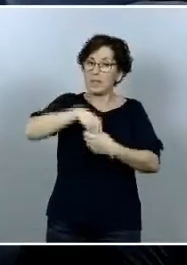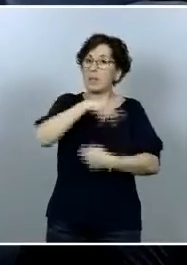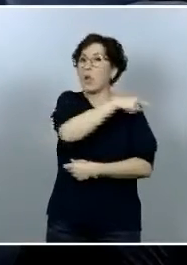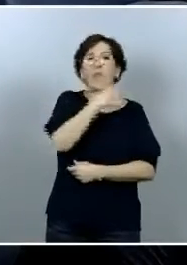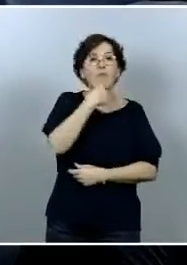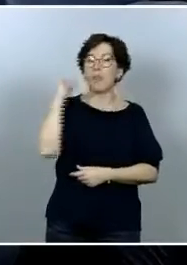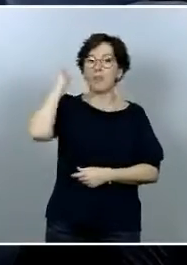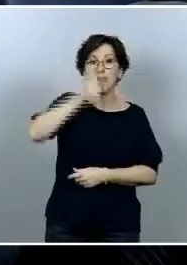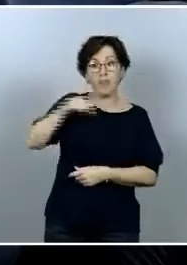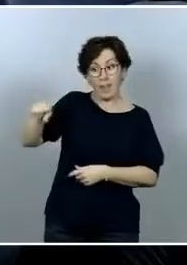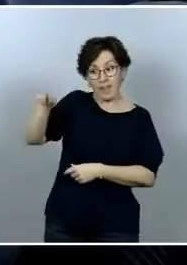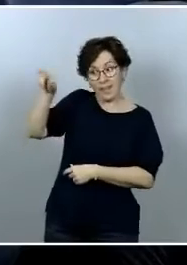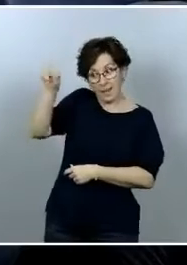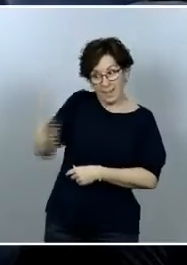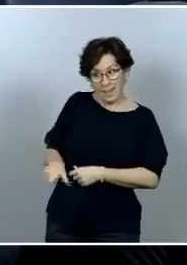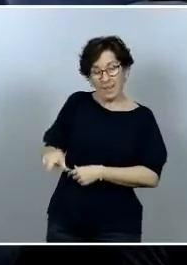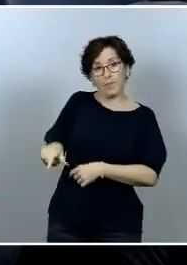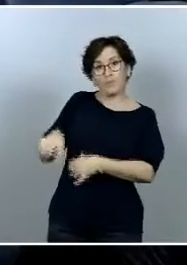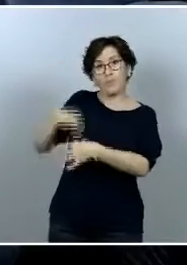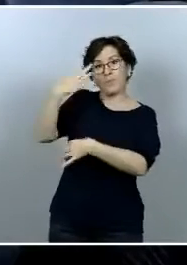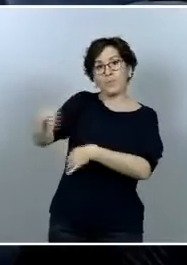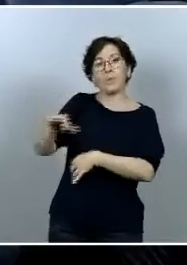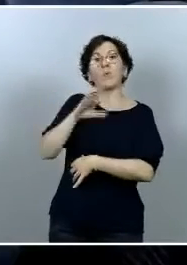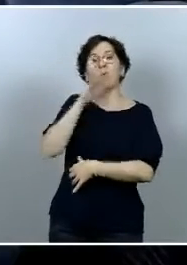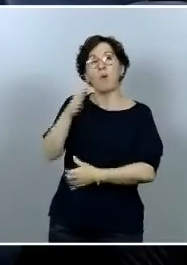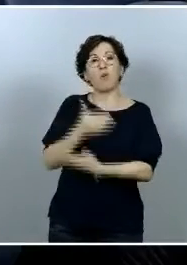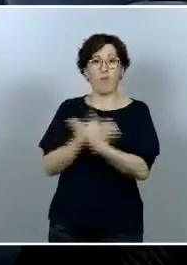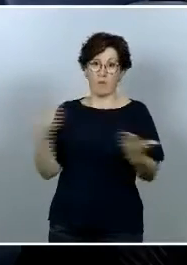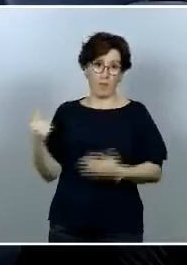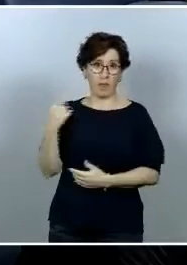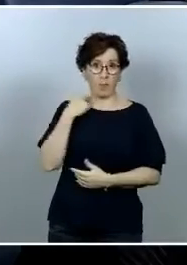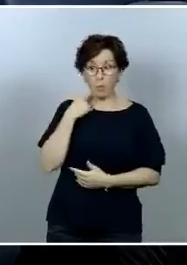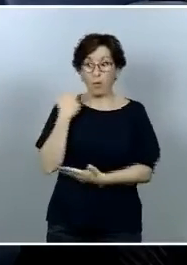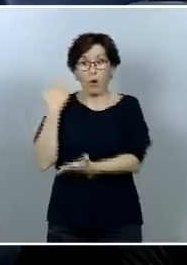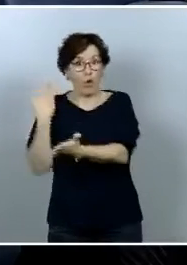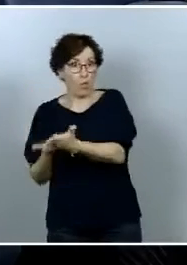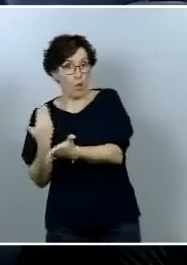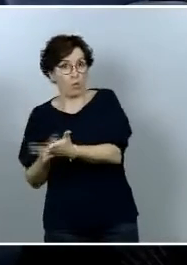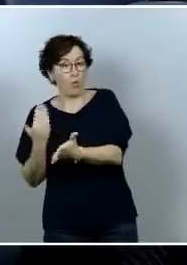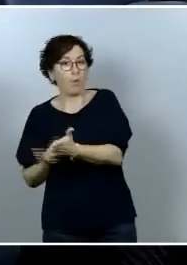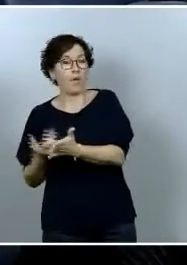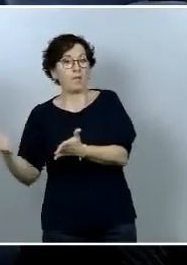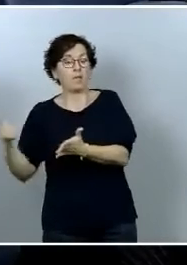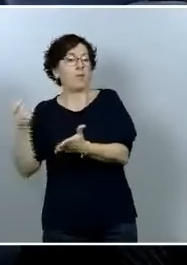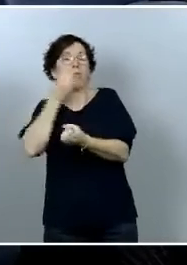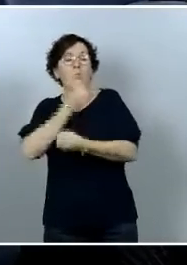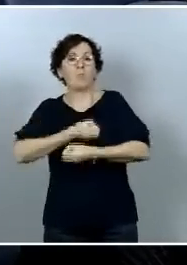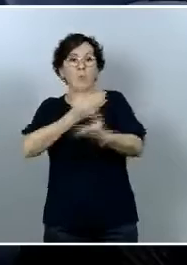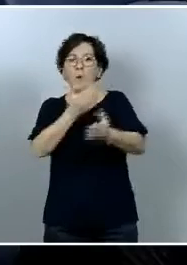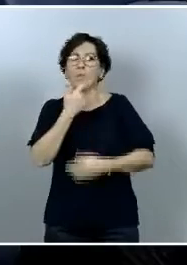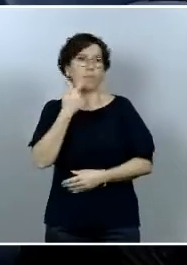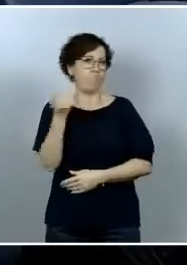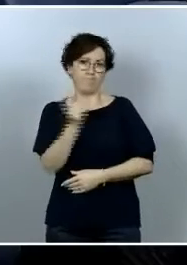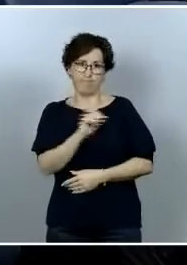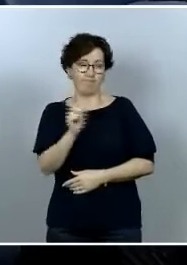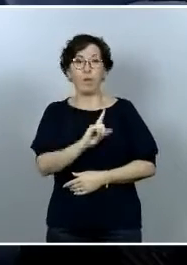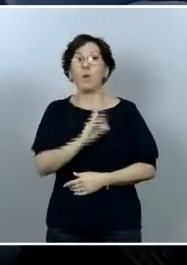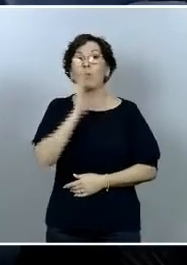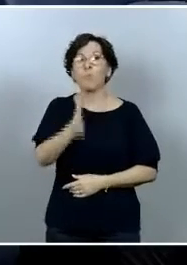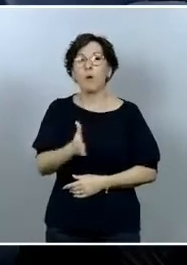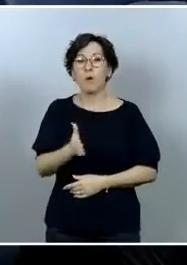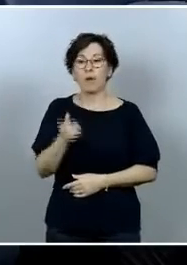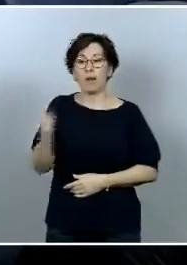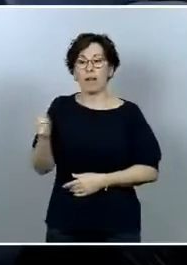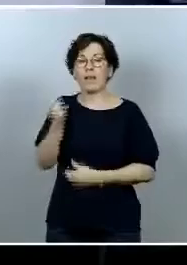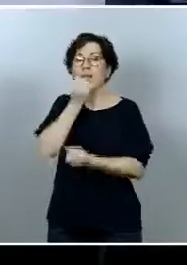falta una pérdida de confianza y en ese documento parece que revela que se hizo por no informar de la investigación